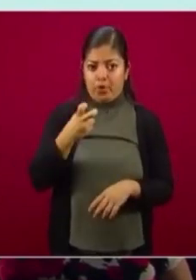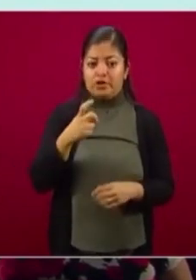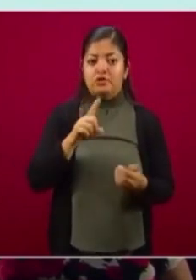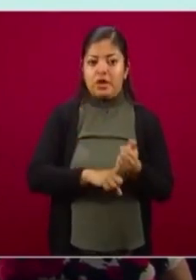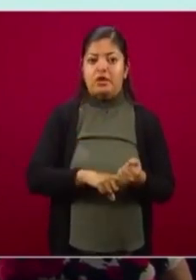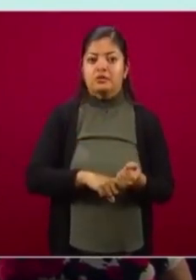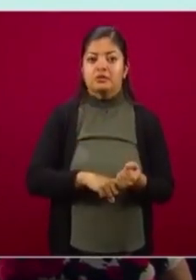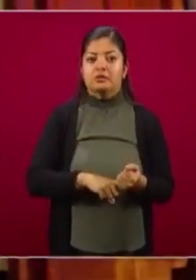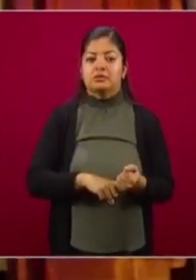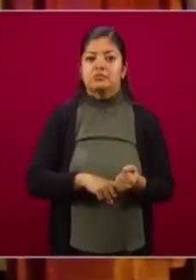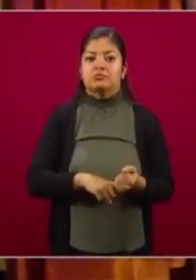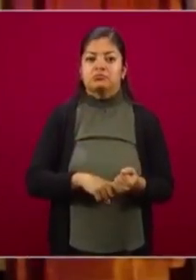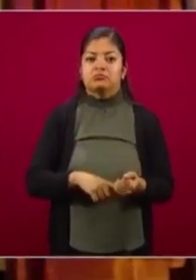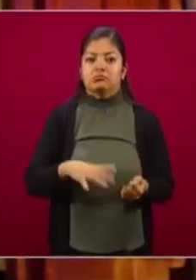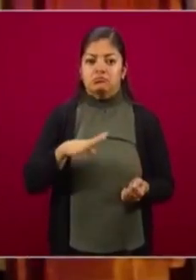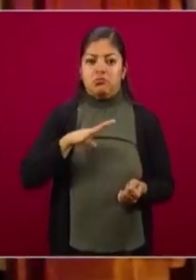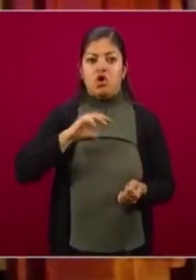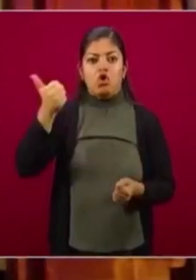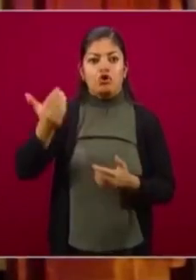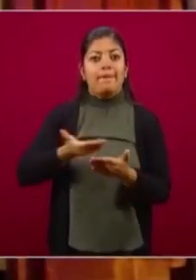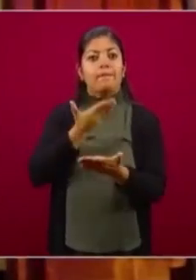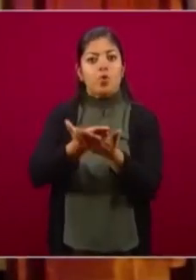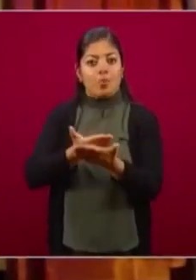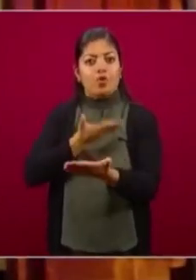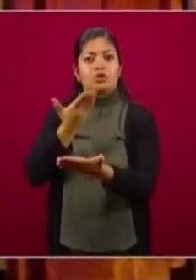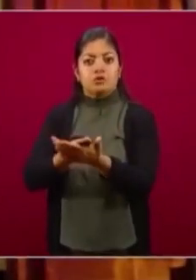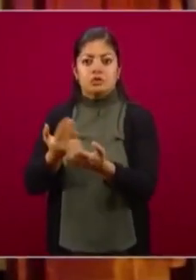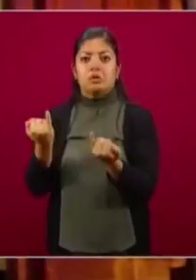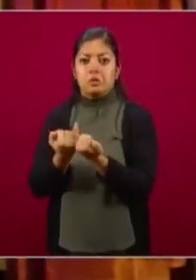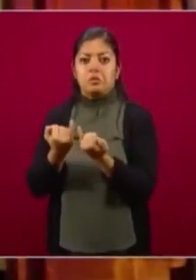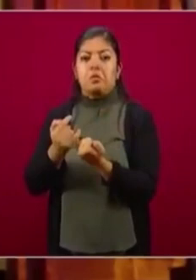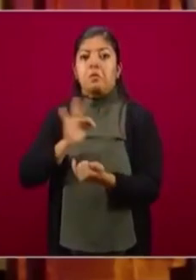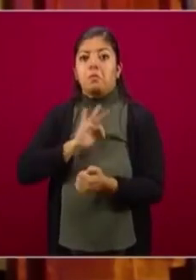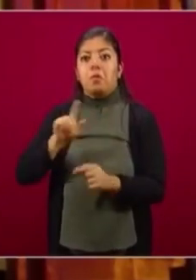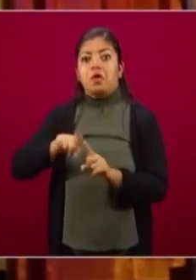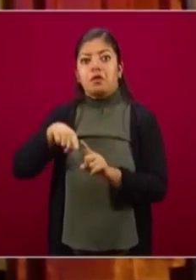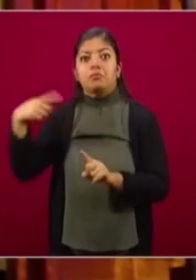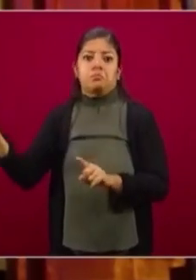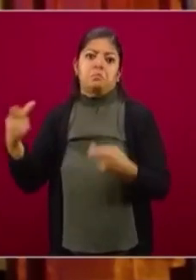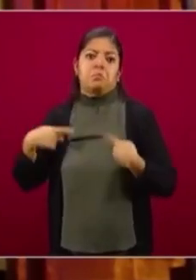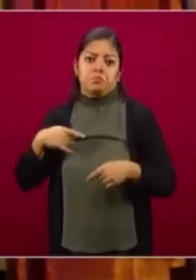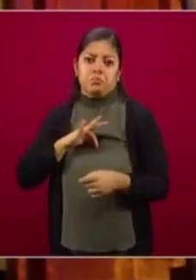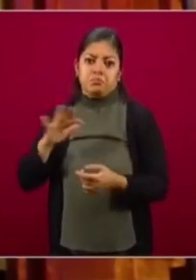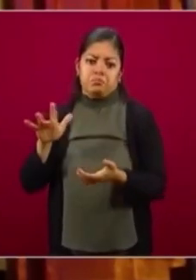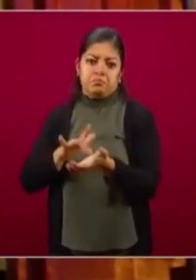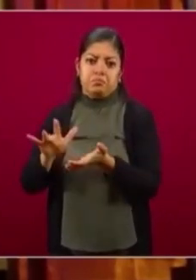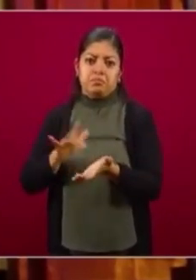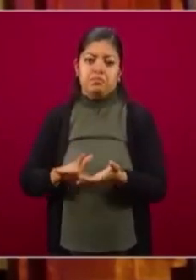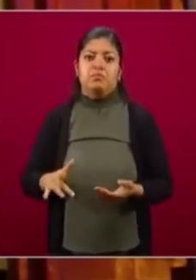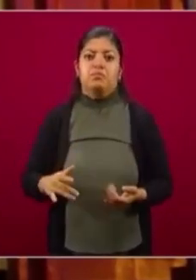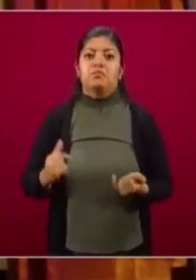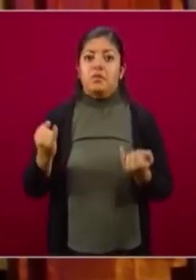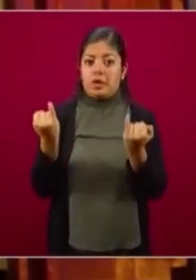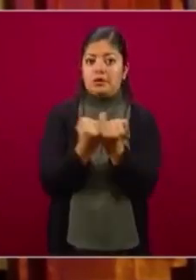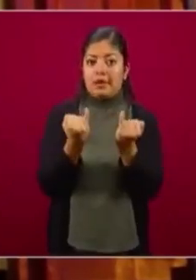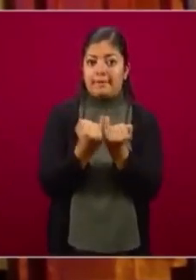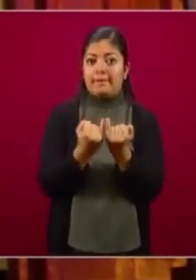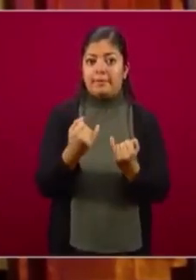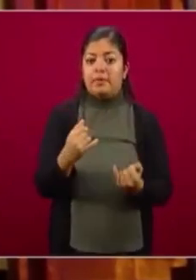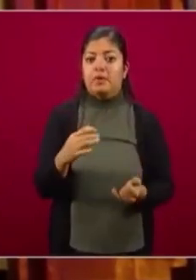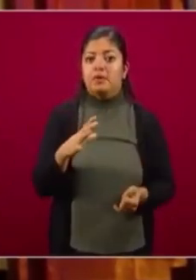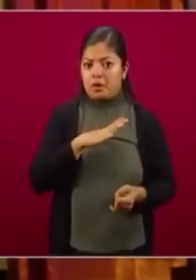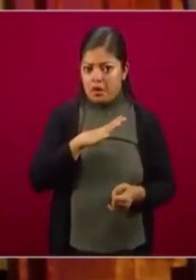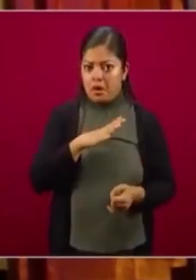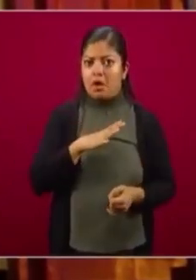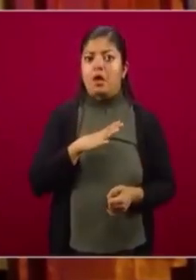otras iniciativas que pueden ser también susceptibles a ellas y también que hay para muchos